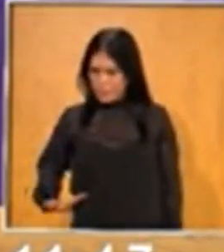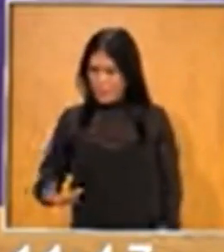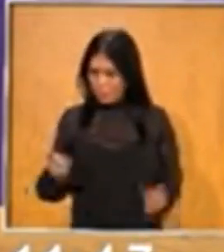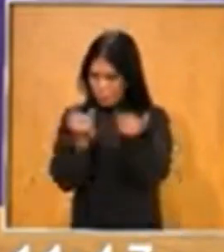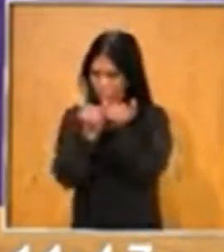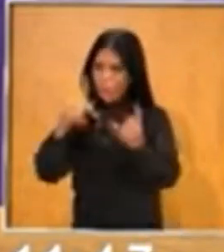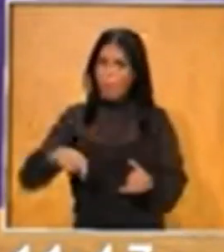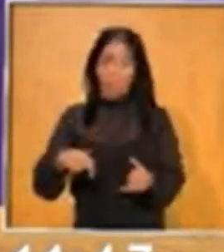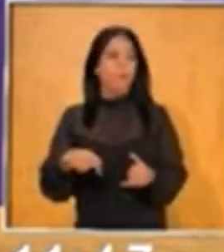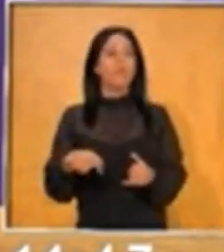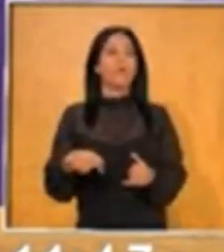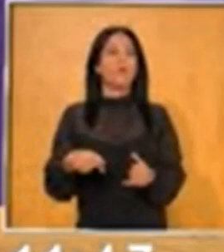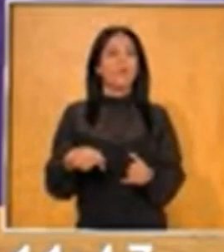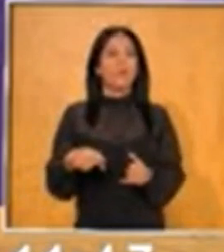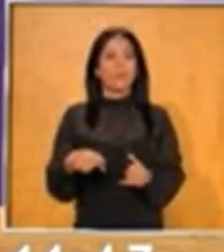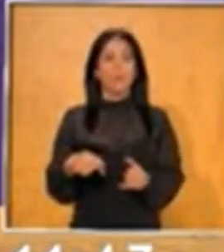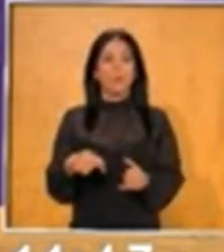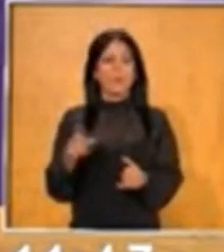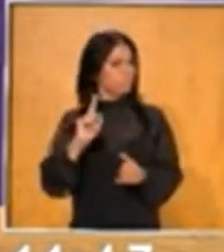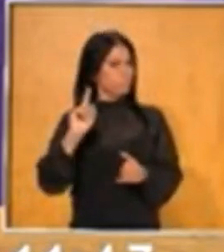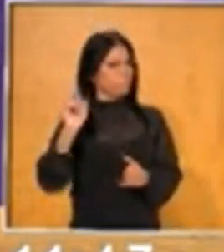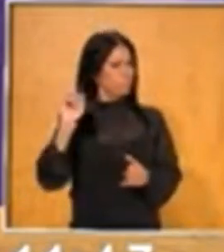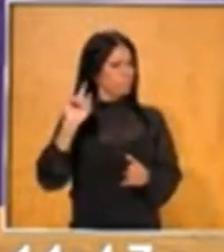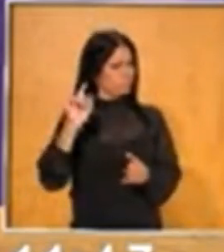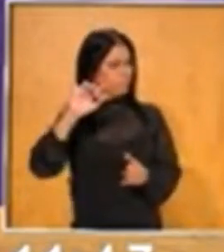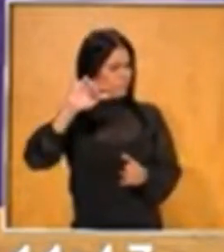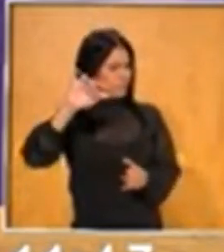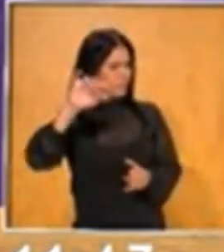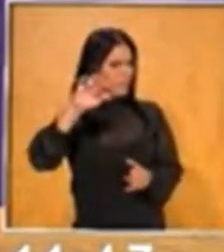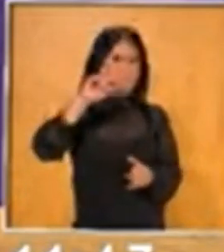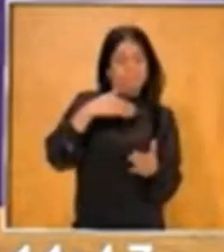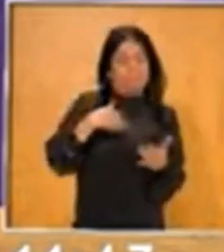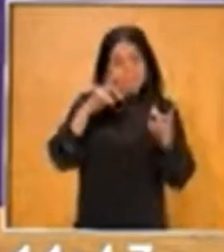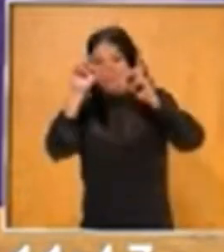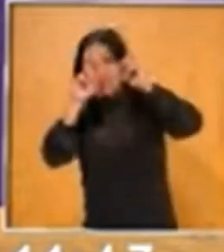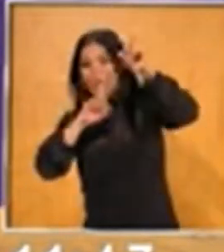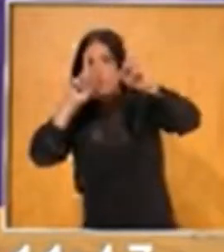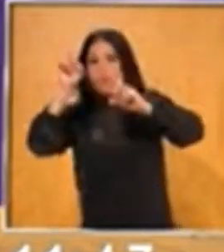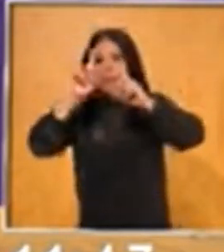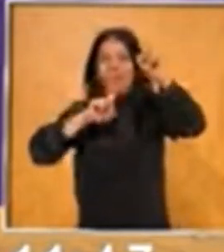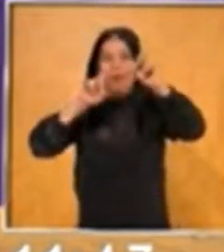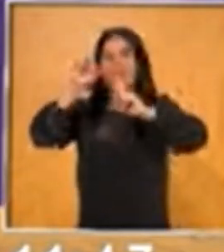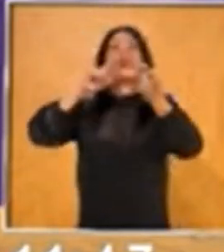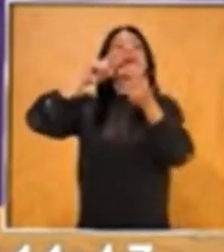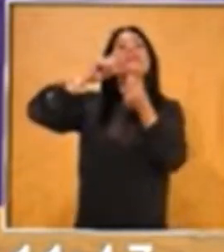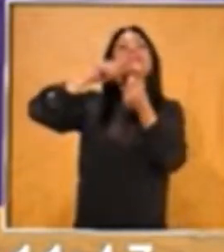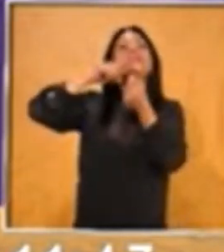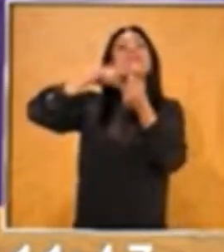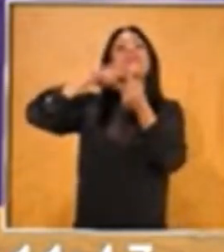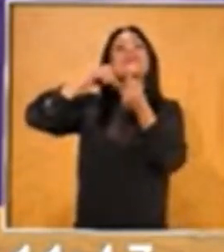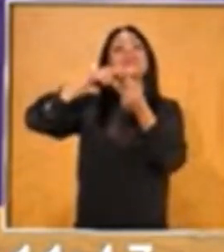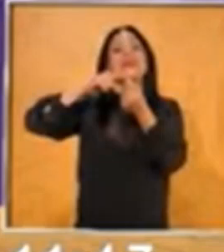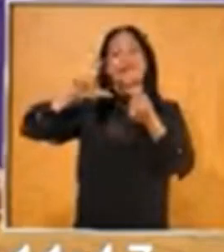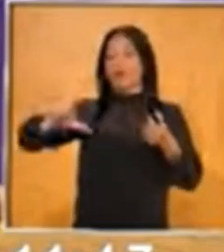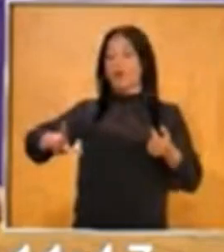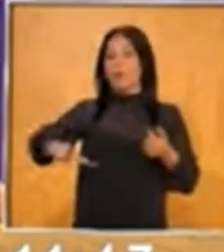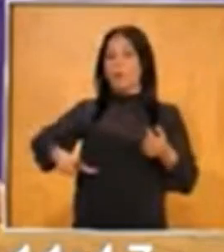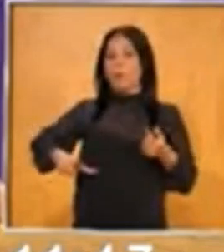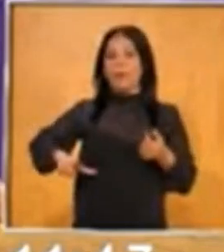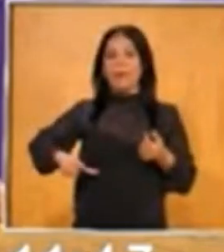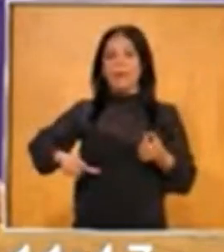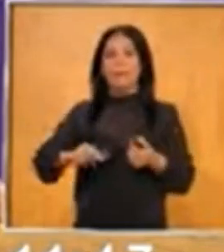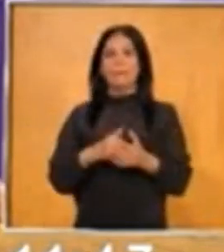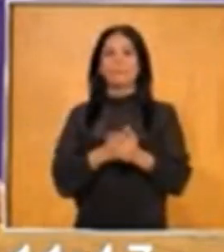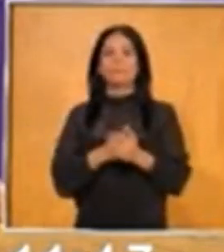¿Había esa figura del presidente? ¿Quién gobernaba en esa época nuestro territorio mexicano? Y la